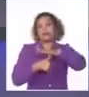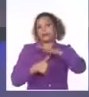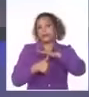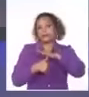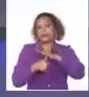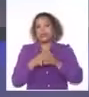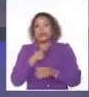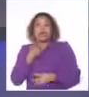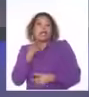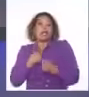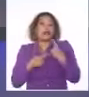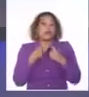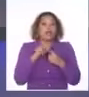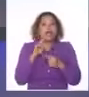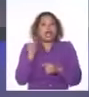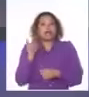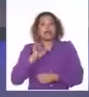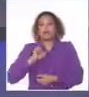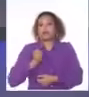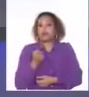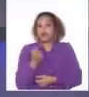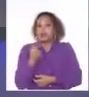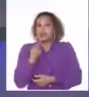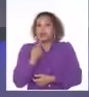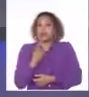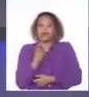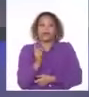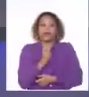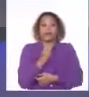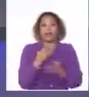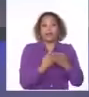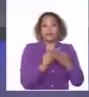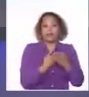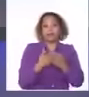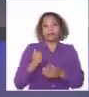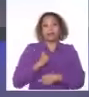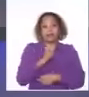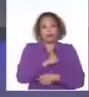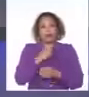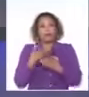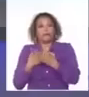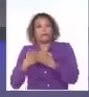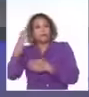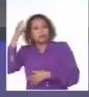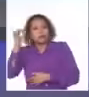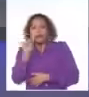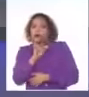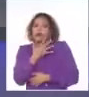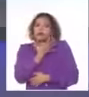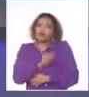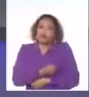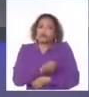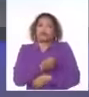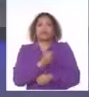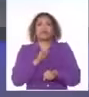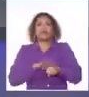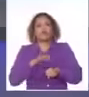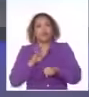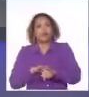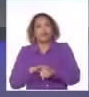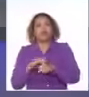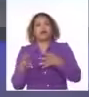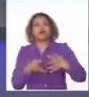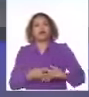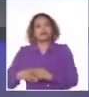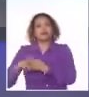selectividad caprichosa, ambos, tanto el sector público como el privado, seguirán sufriendo las consecuencias del bloqueo y la